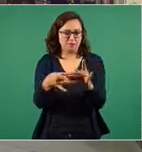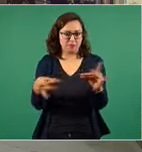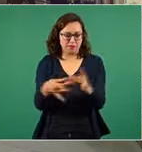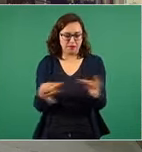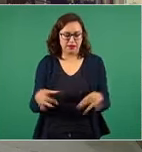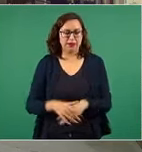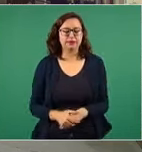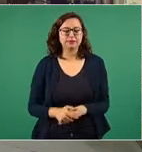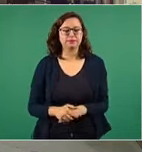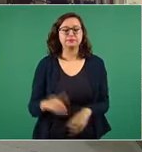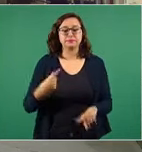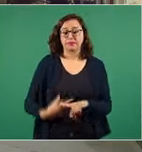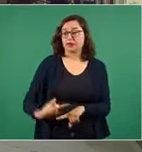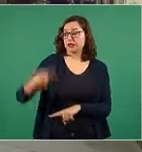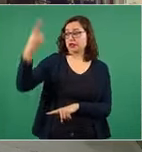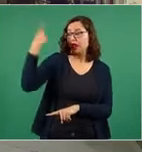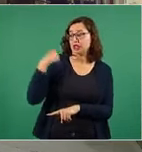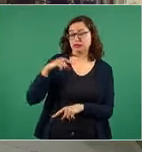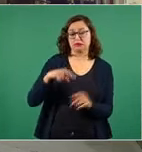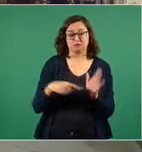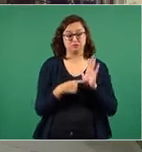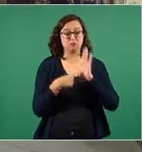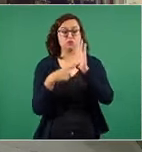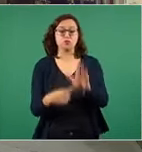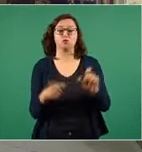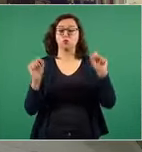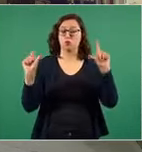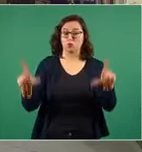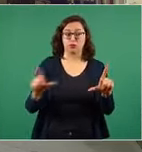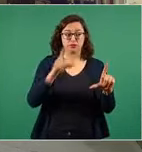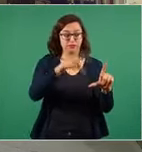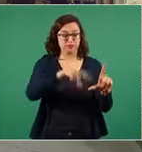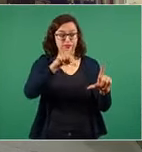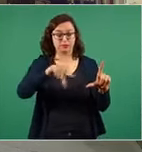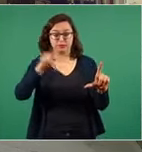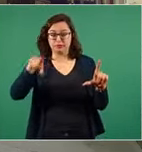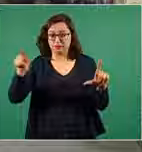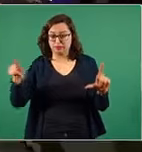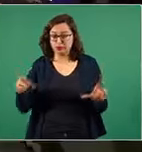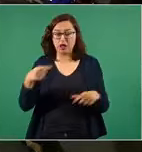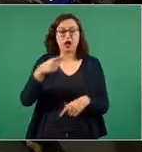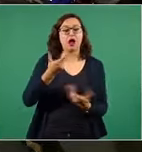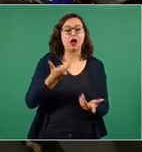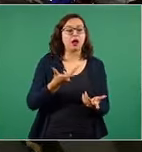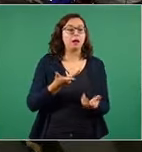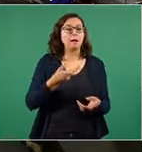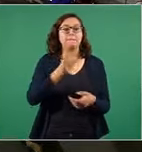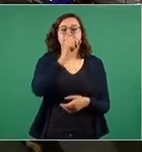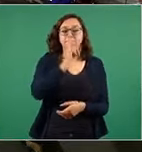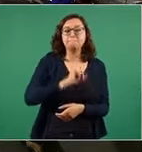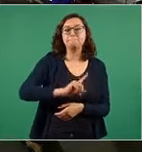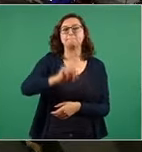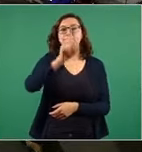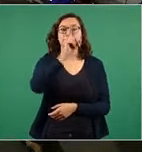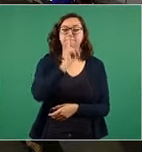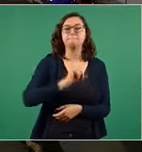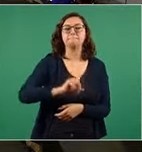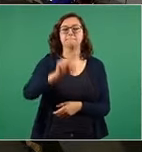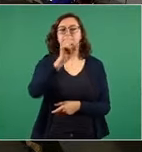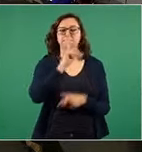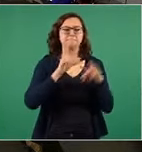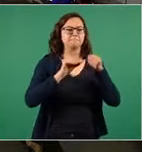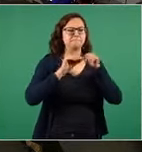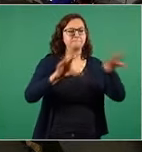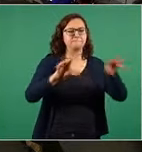algunas semanas presentaron ustedes una gráfica de cuáles son los medios que más mienten y que más golpean o que más hablan